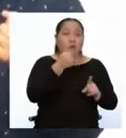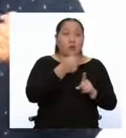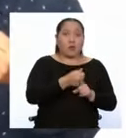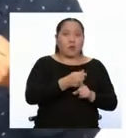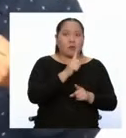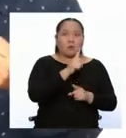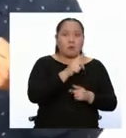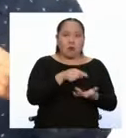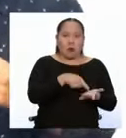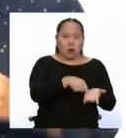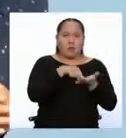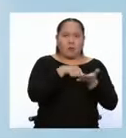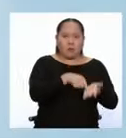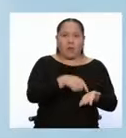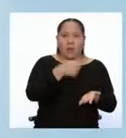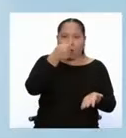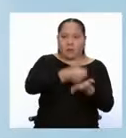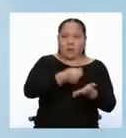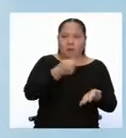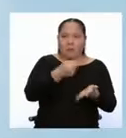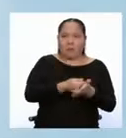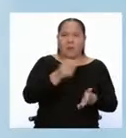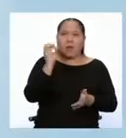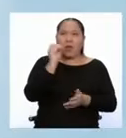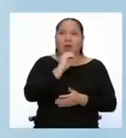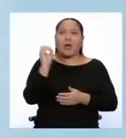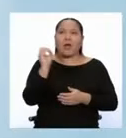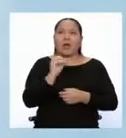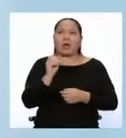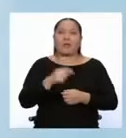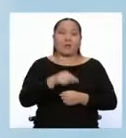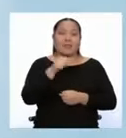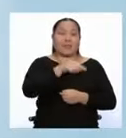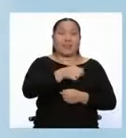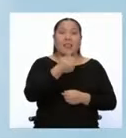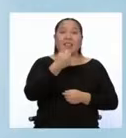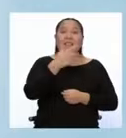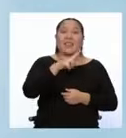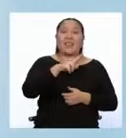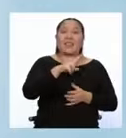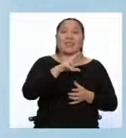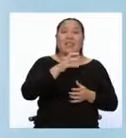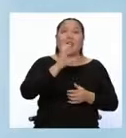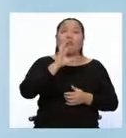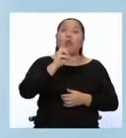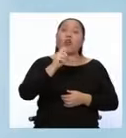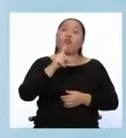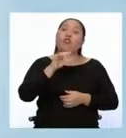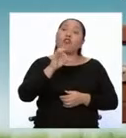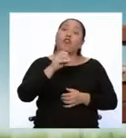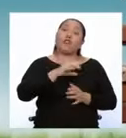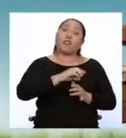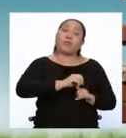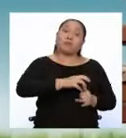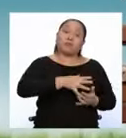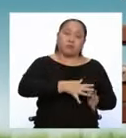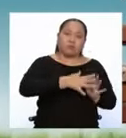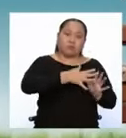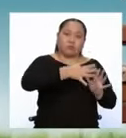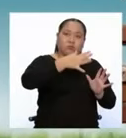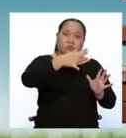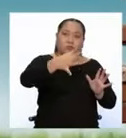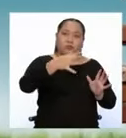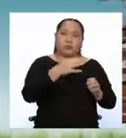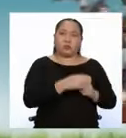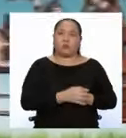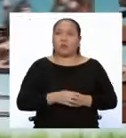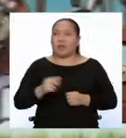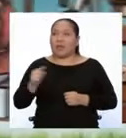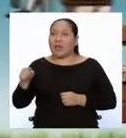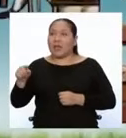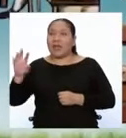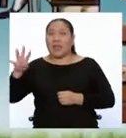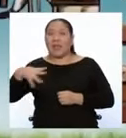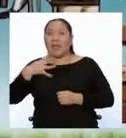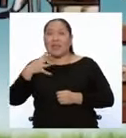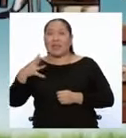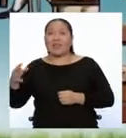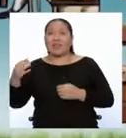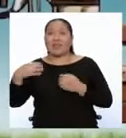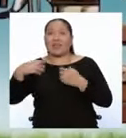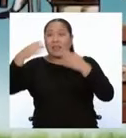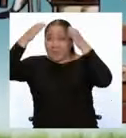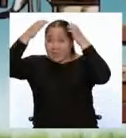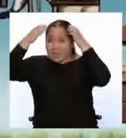a pagar impuestos. La prosperidad de las trece colonias se ve alterada porque el gobierno inglés, que tenía a Jorge III como rey,